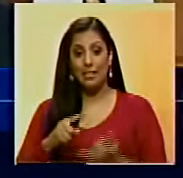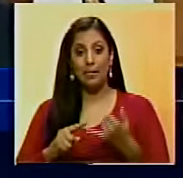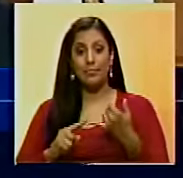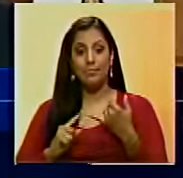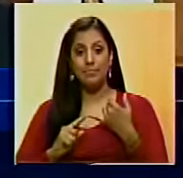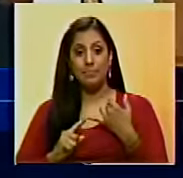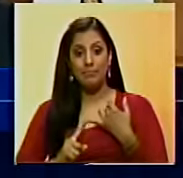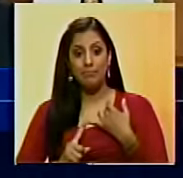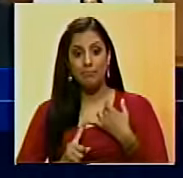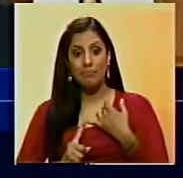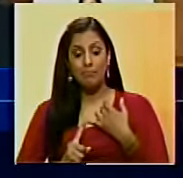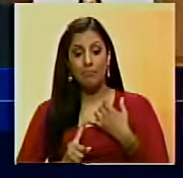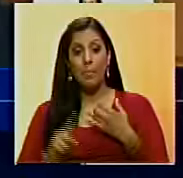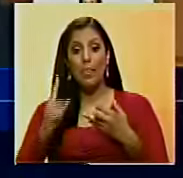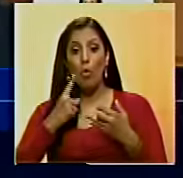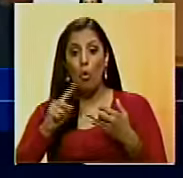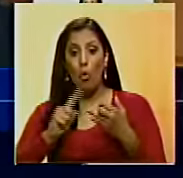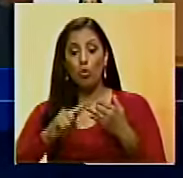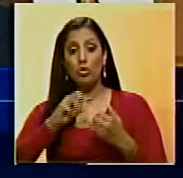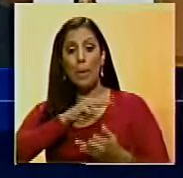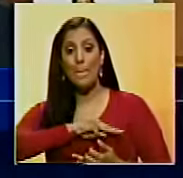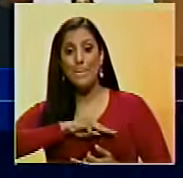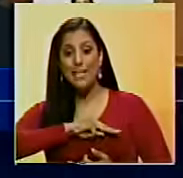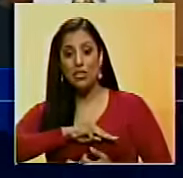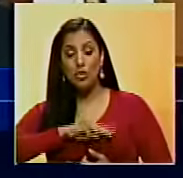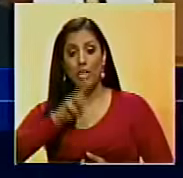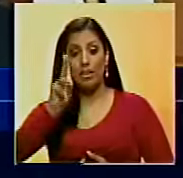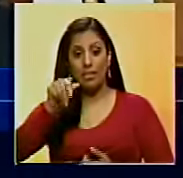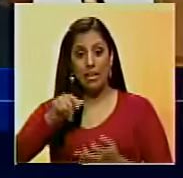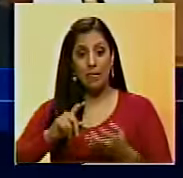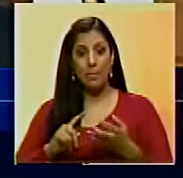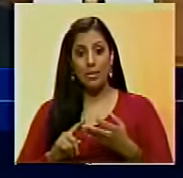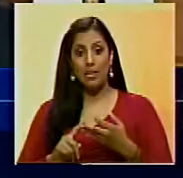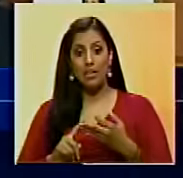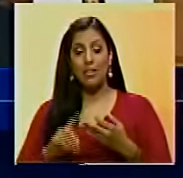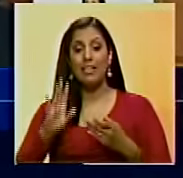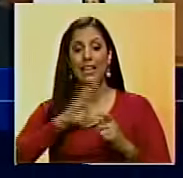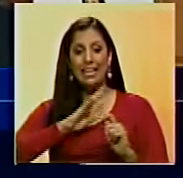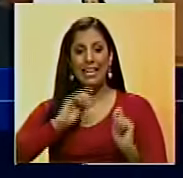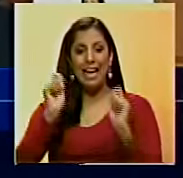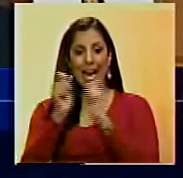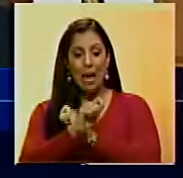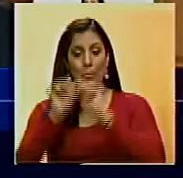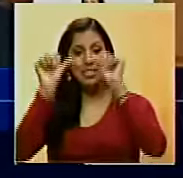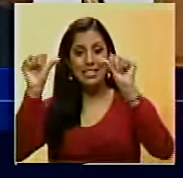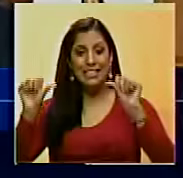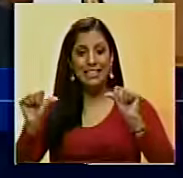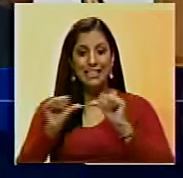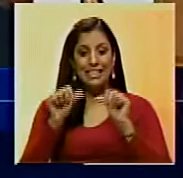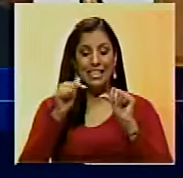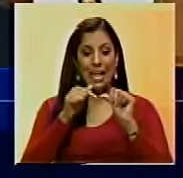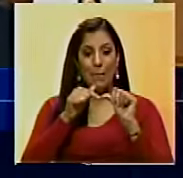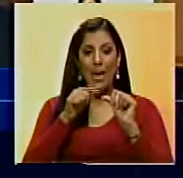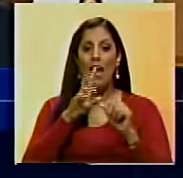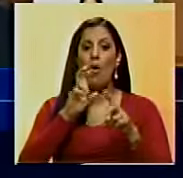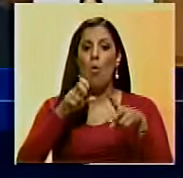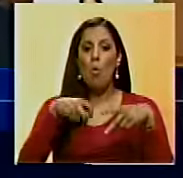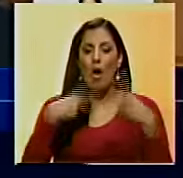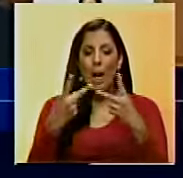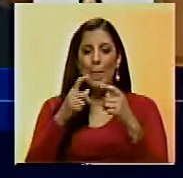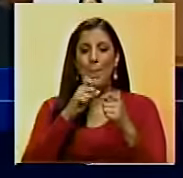de las misiones y grandes misiones, a transformar el sistema CIMADI en un sistema